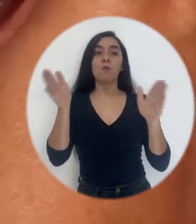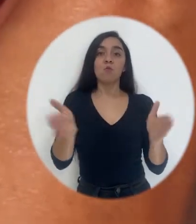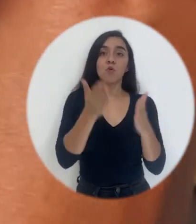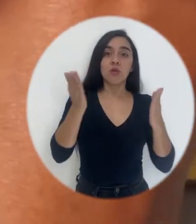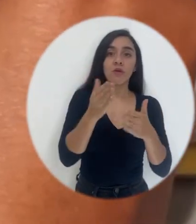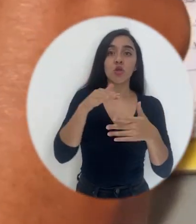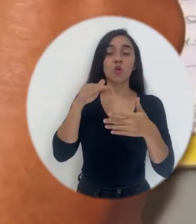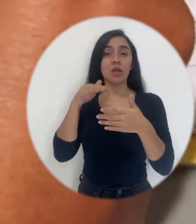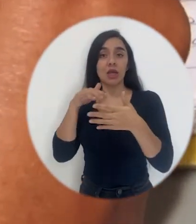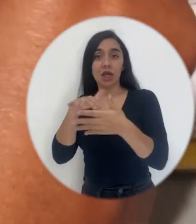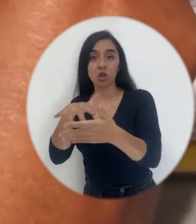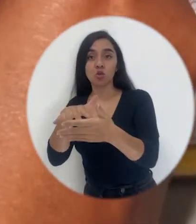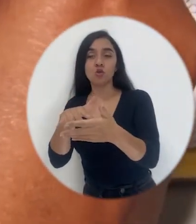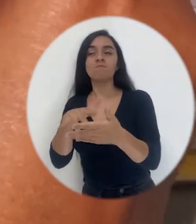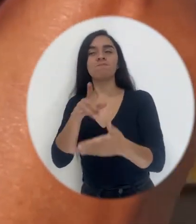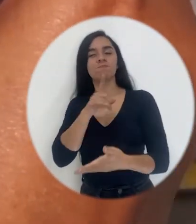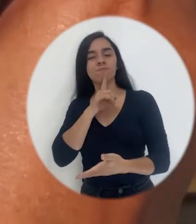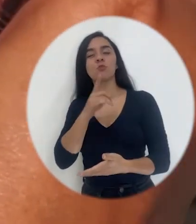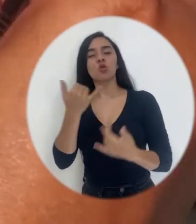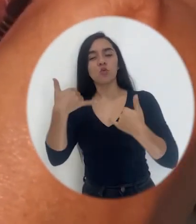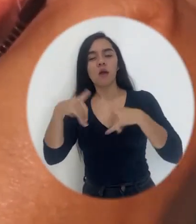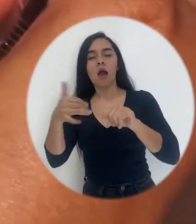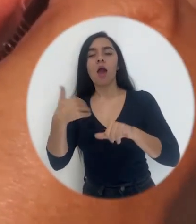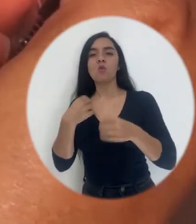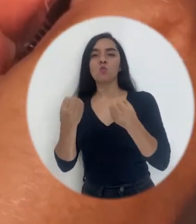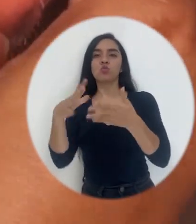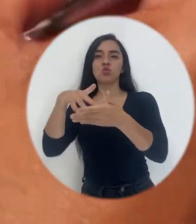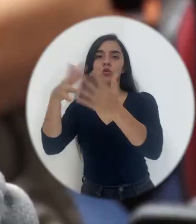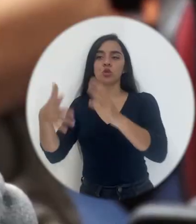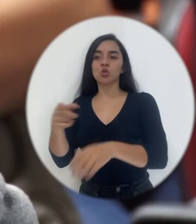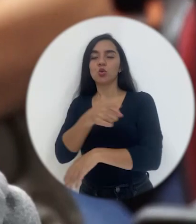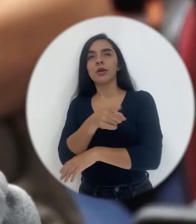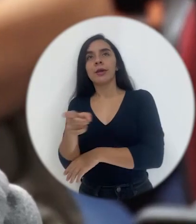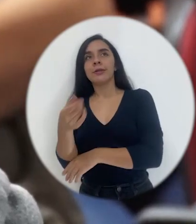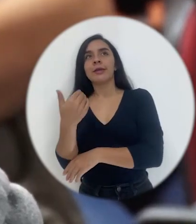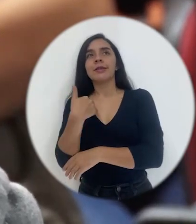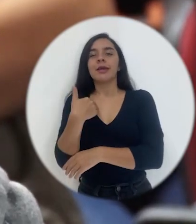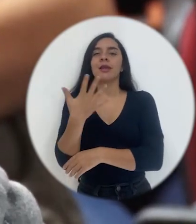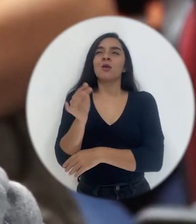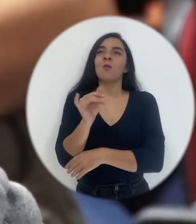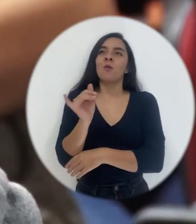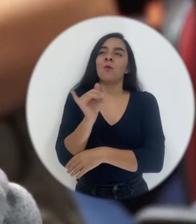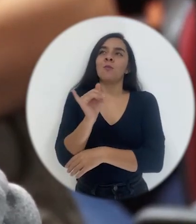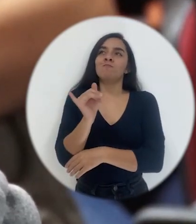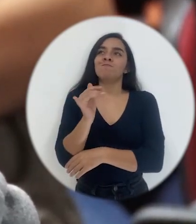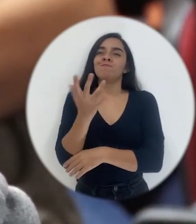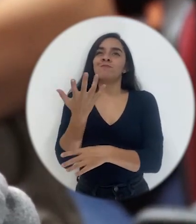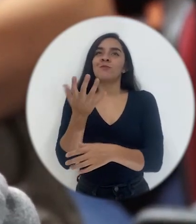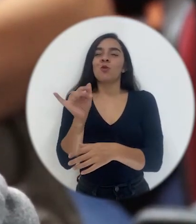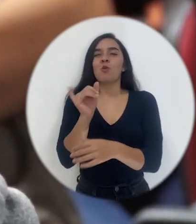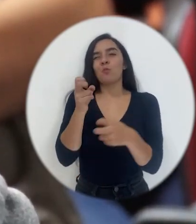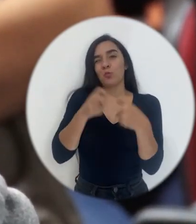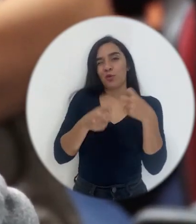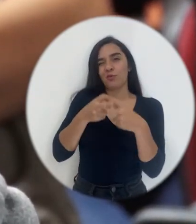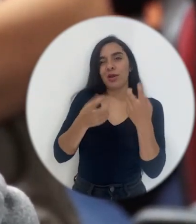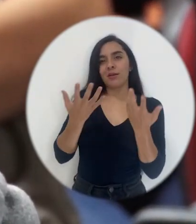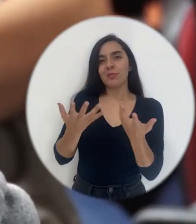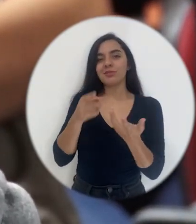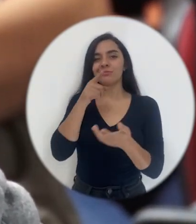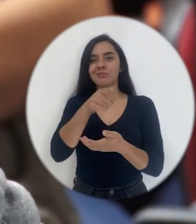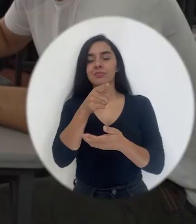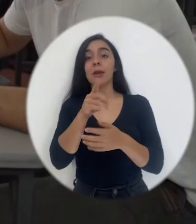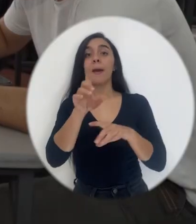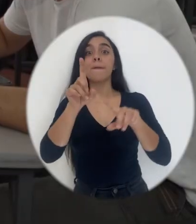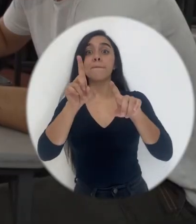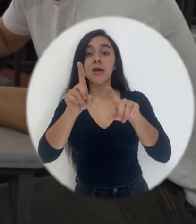en cuanto al estudio, hay muchos que todavía tienen, digamos, problemas en cuanto a eso. Sin embargo,